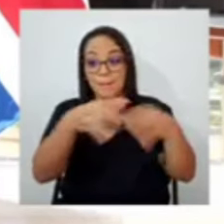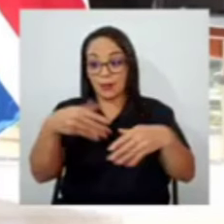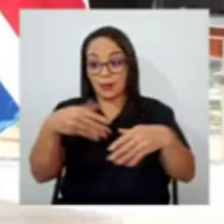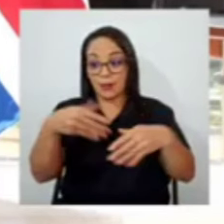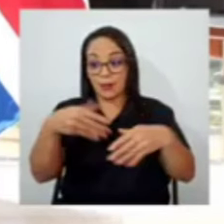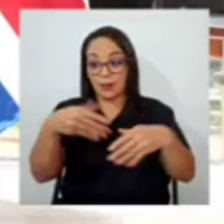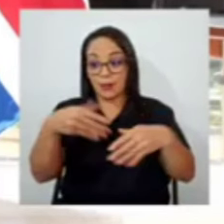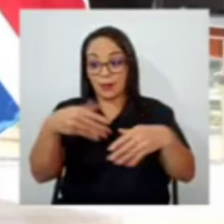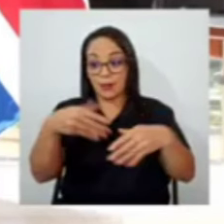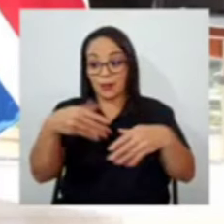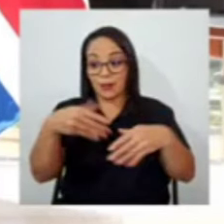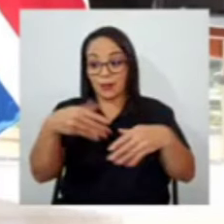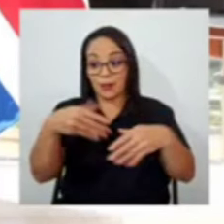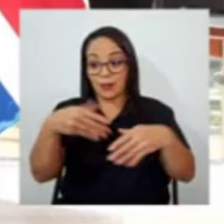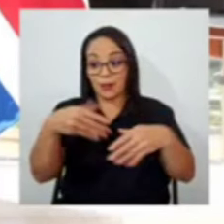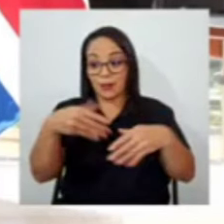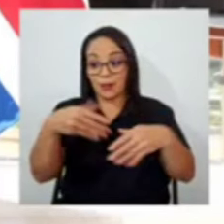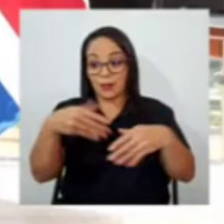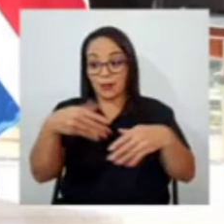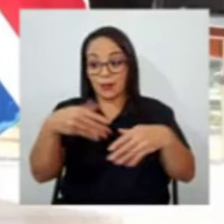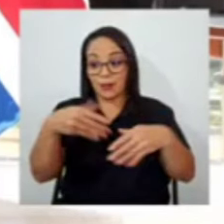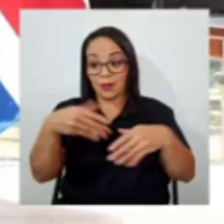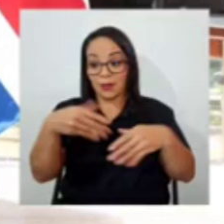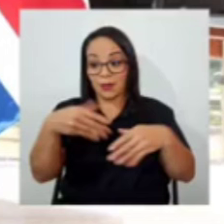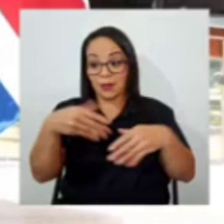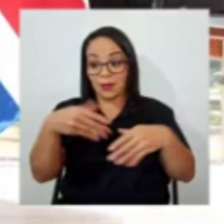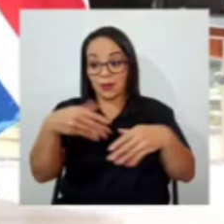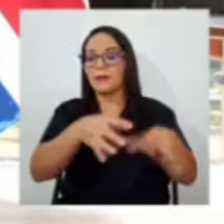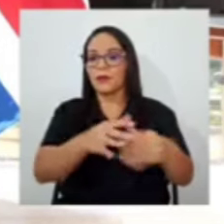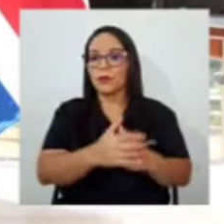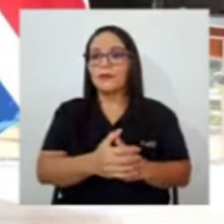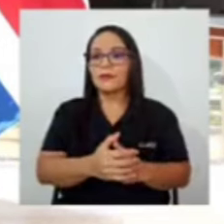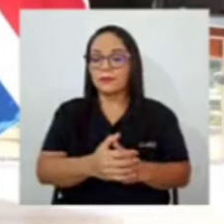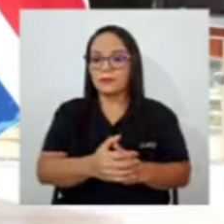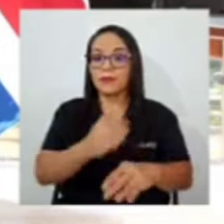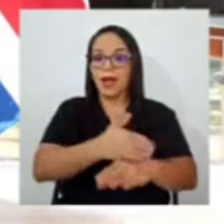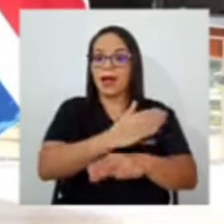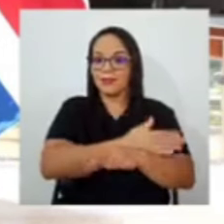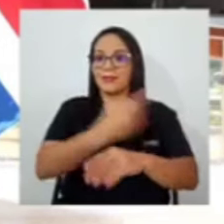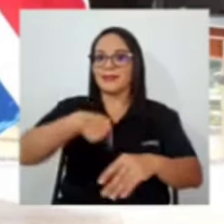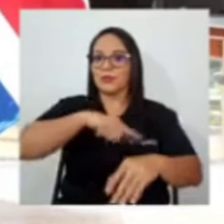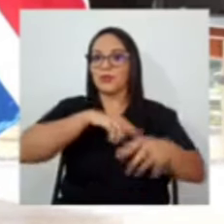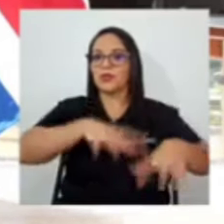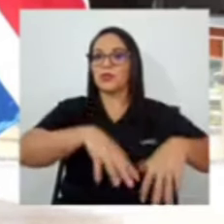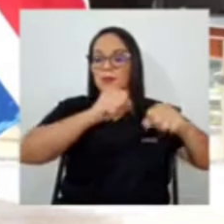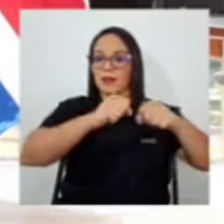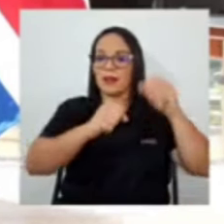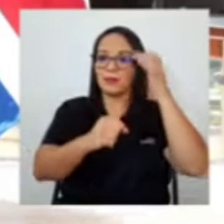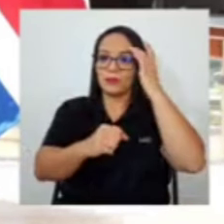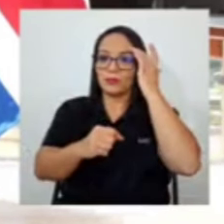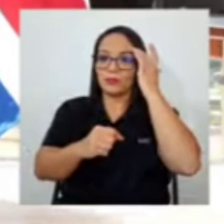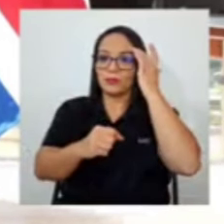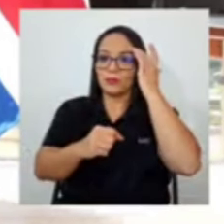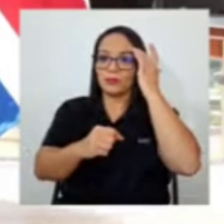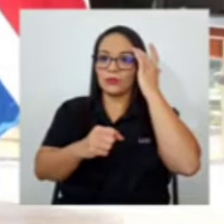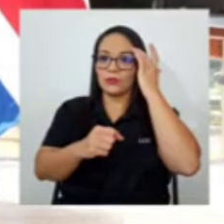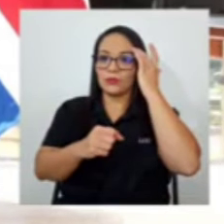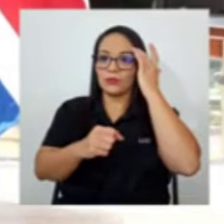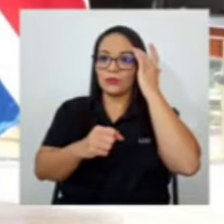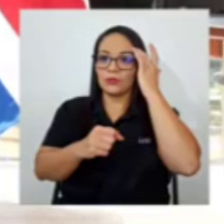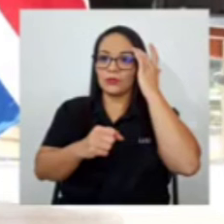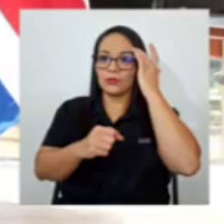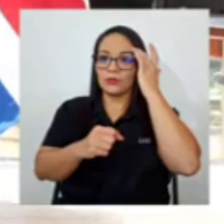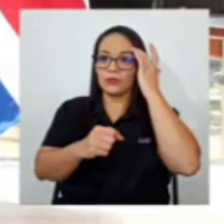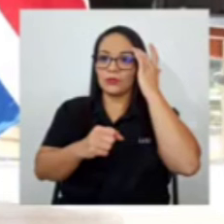dar una cifra como esa, digamos, previo a que nosotros entráramos en los últimos años. Ah, no, más de eso. Mucho más de Pero, ¿cuánto ha